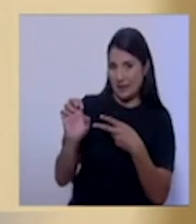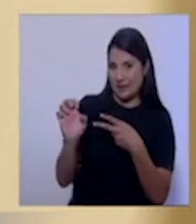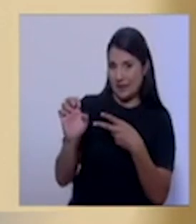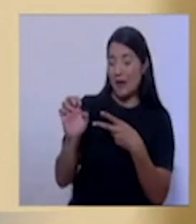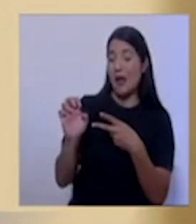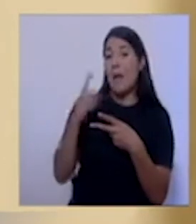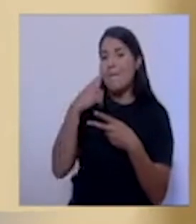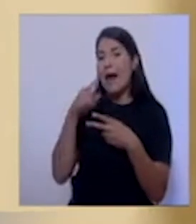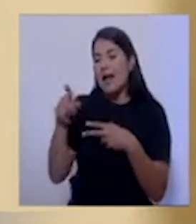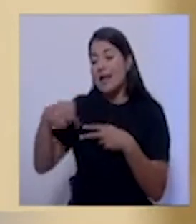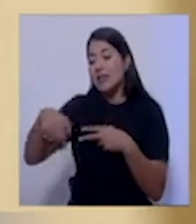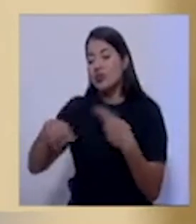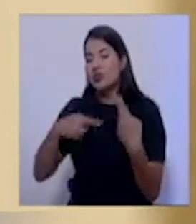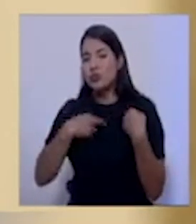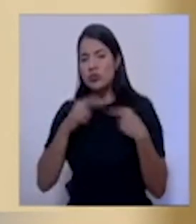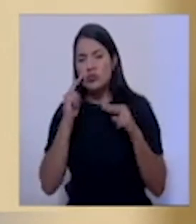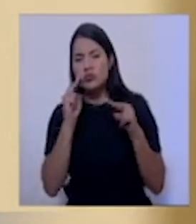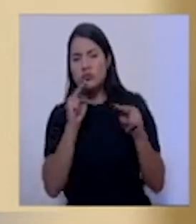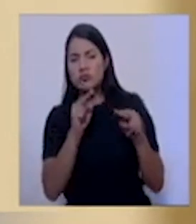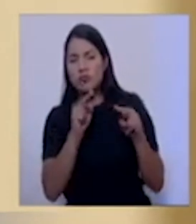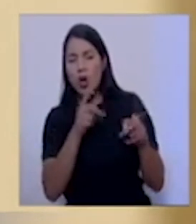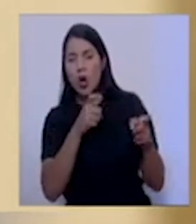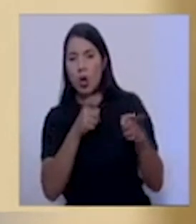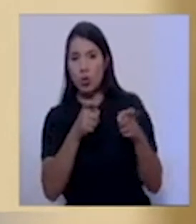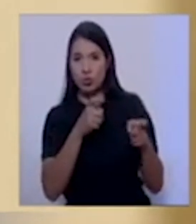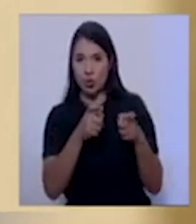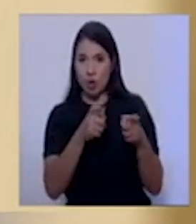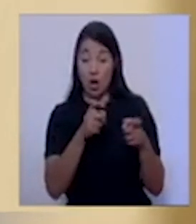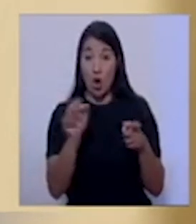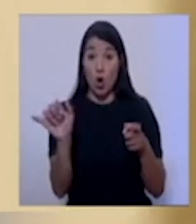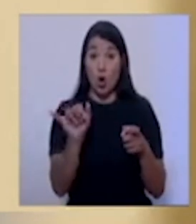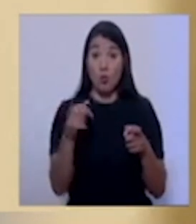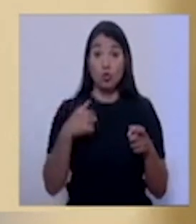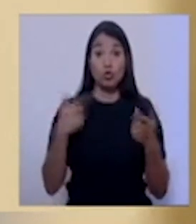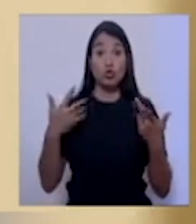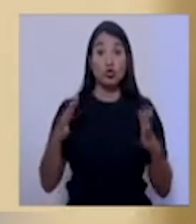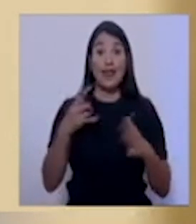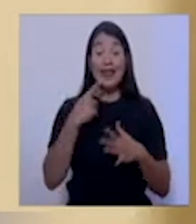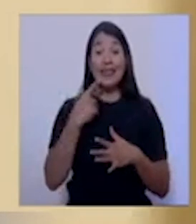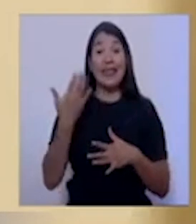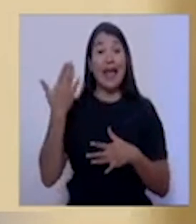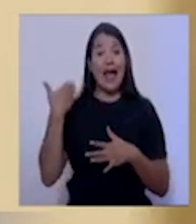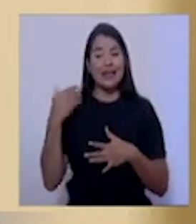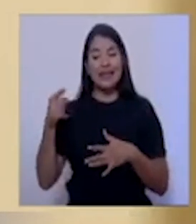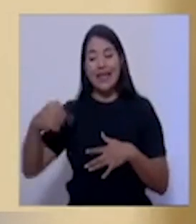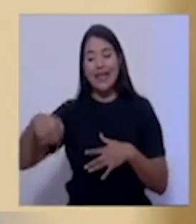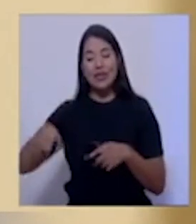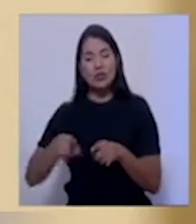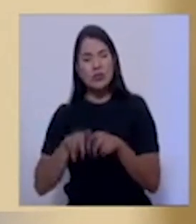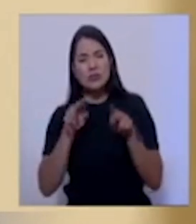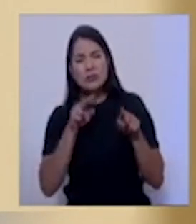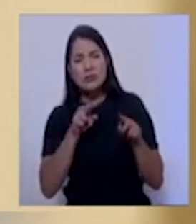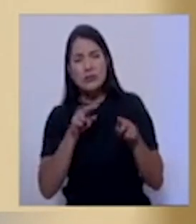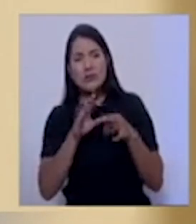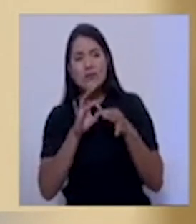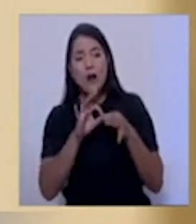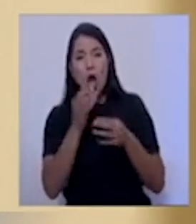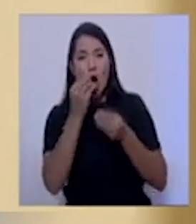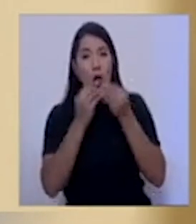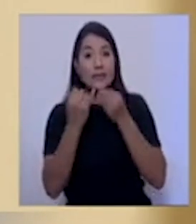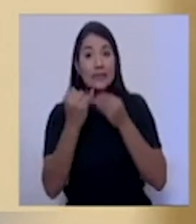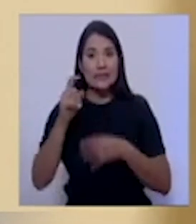y la sostenibilidad desde el punto de vista, como decía anteriormente, de seguridad alimentaria, que requiere a la población que esté en aislamiento.